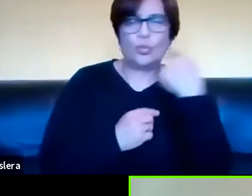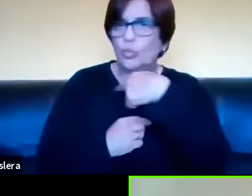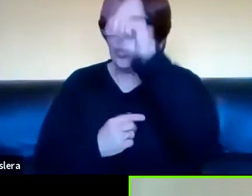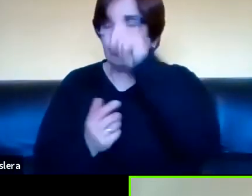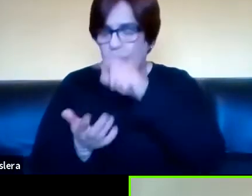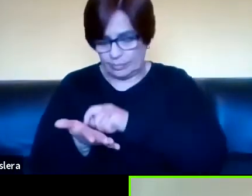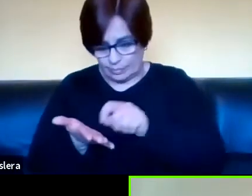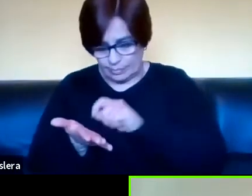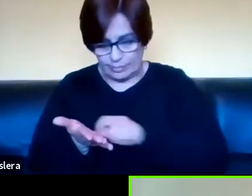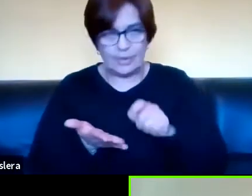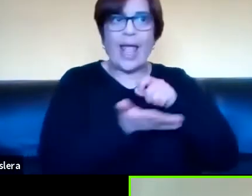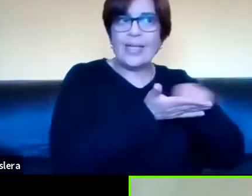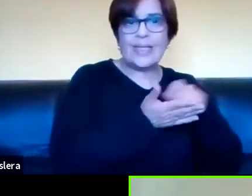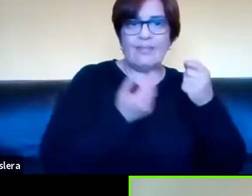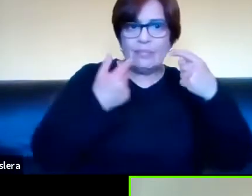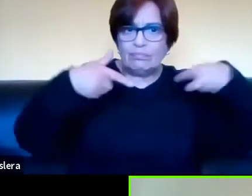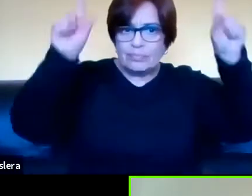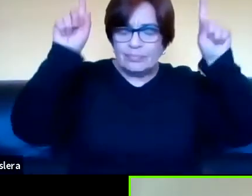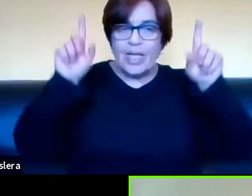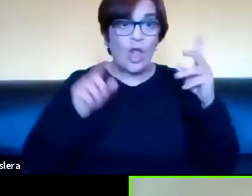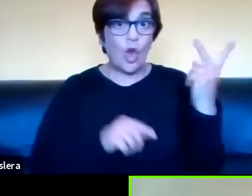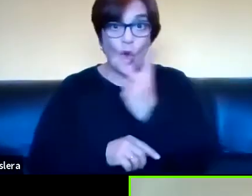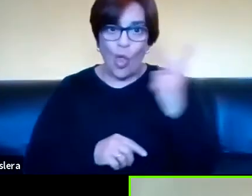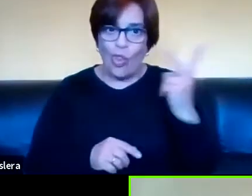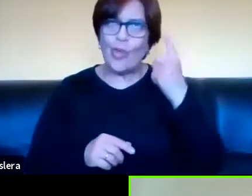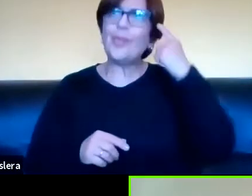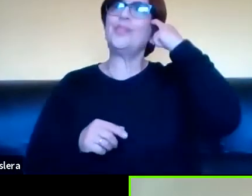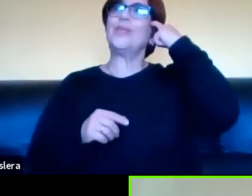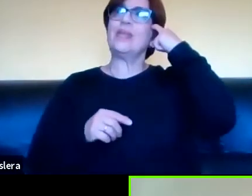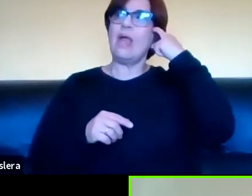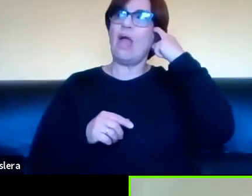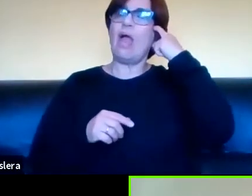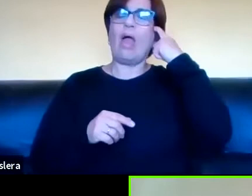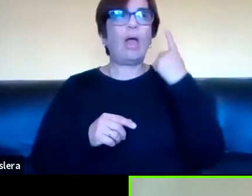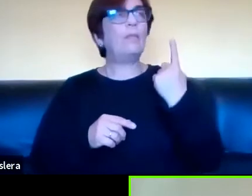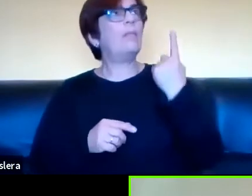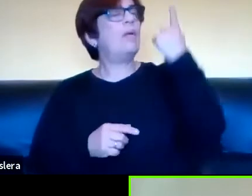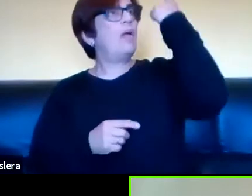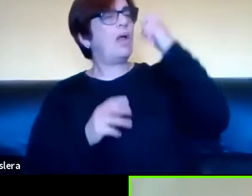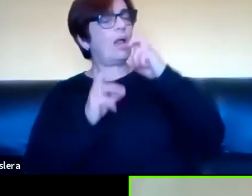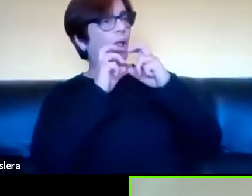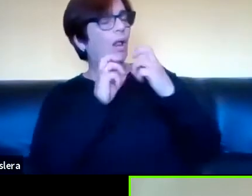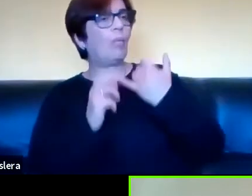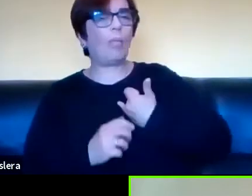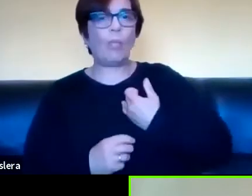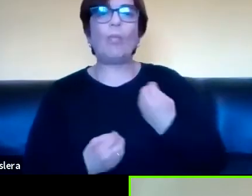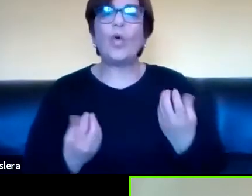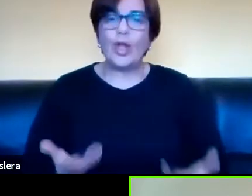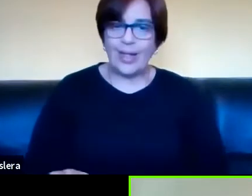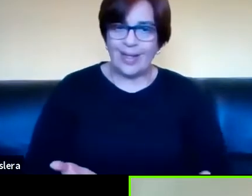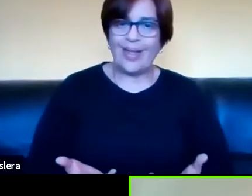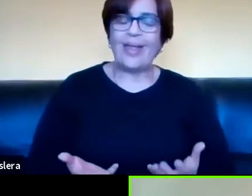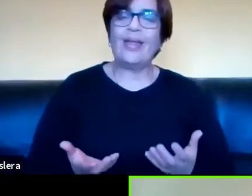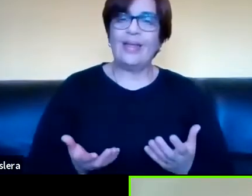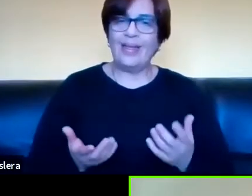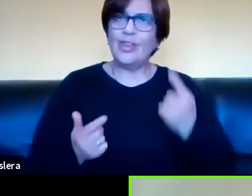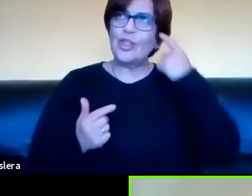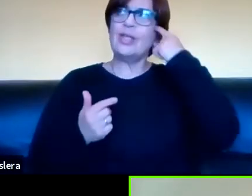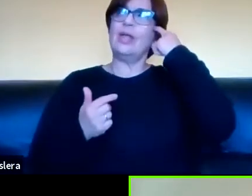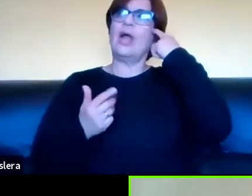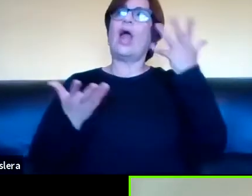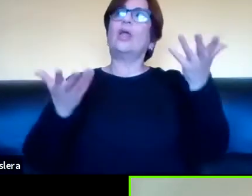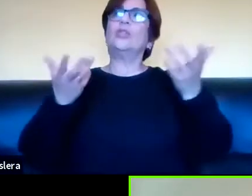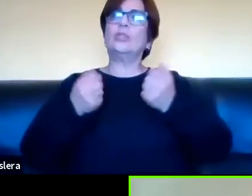por separado tiene que poner en escrito qué fue lo que lo enamoró de la otra persona, y eso objetiva el pensamiento,